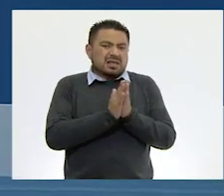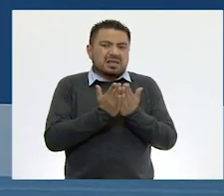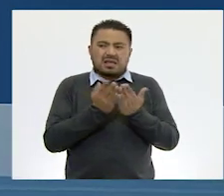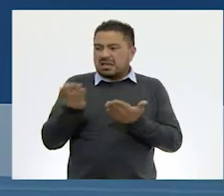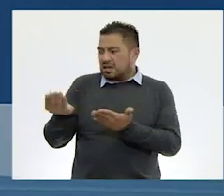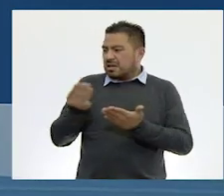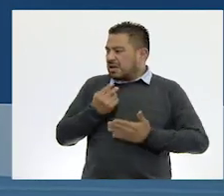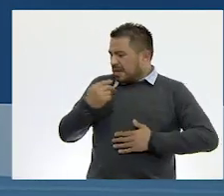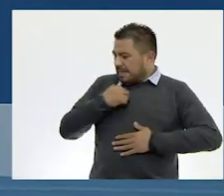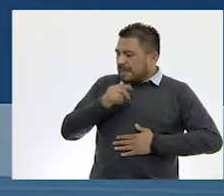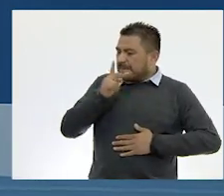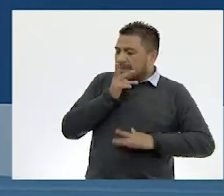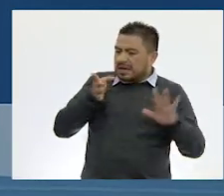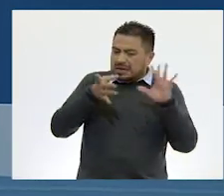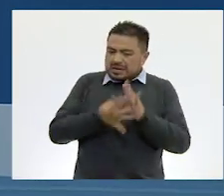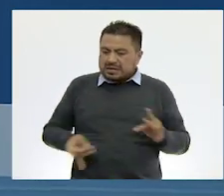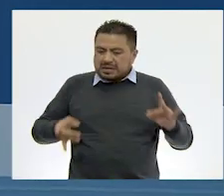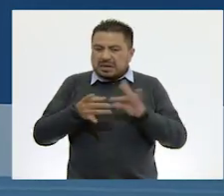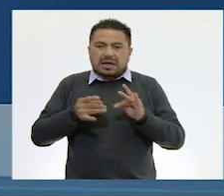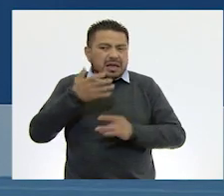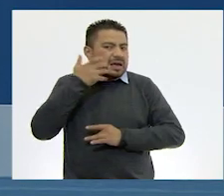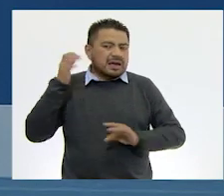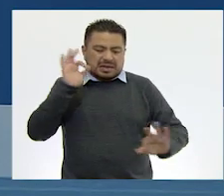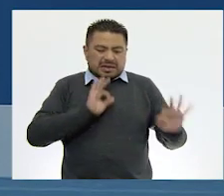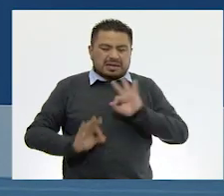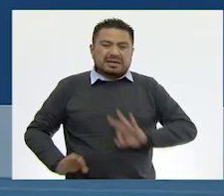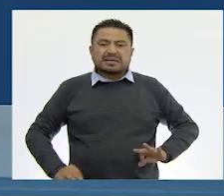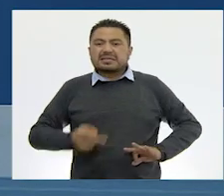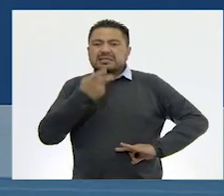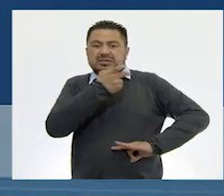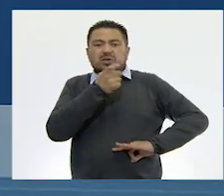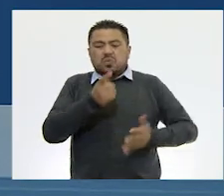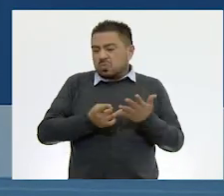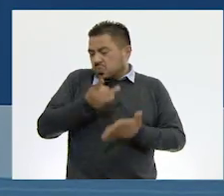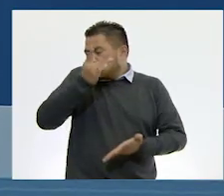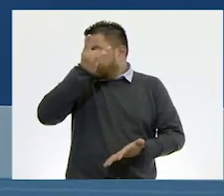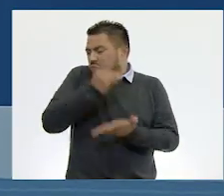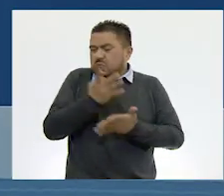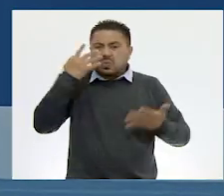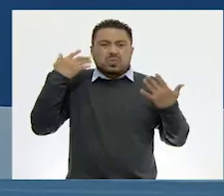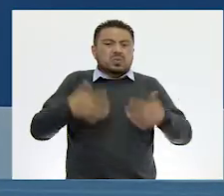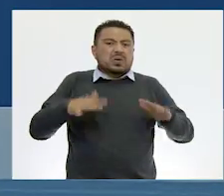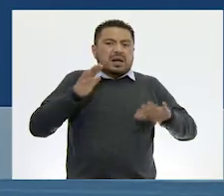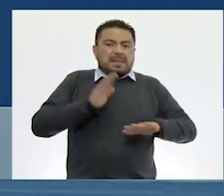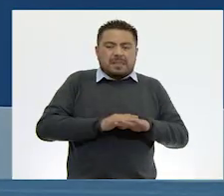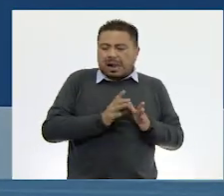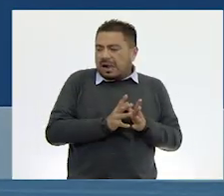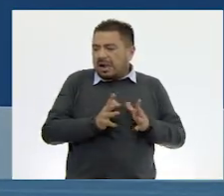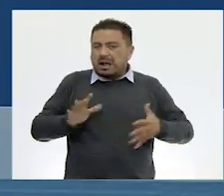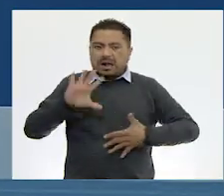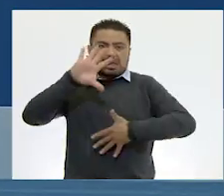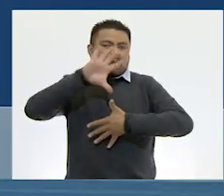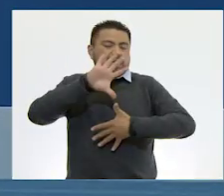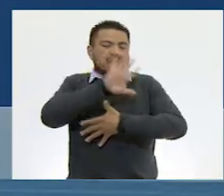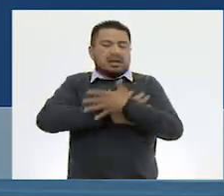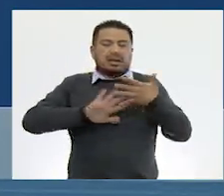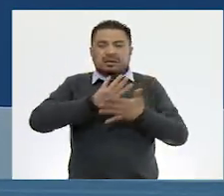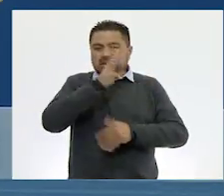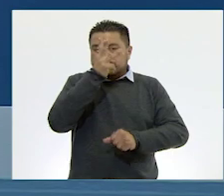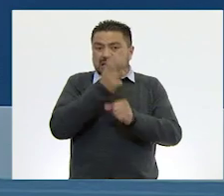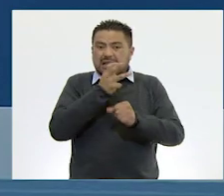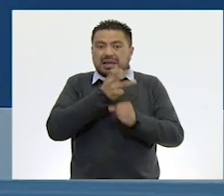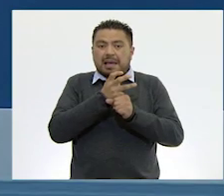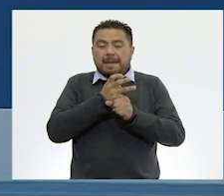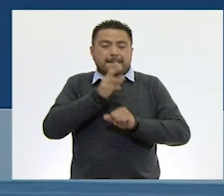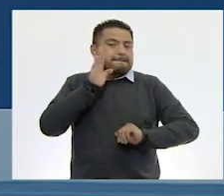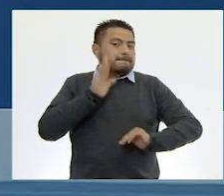me dio mi papá menciona que el jaguar es el único felino grande de América y el tercero